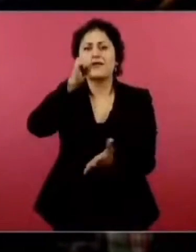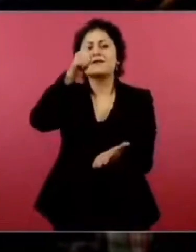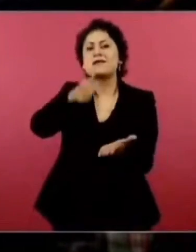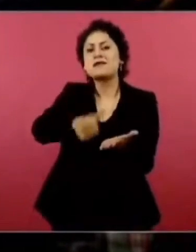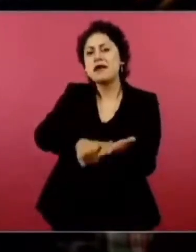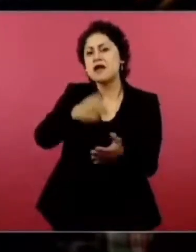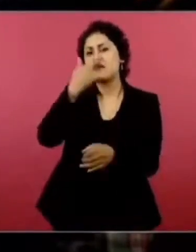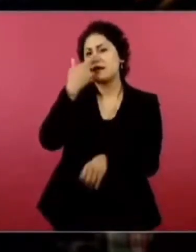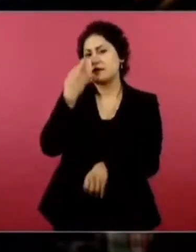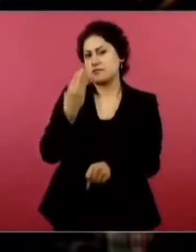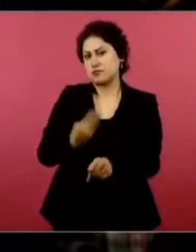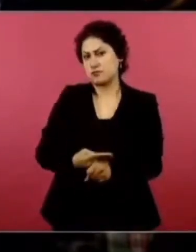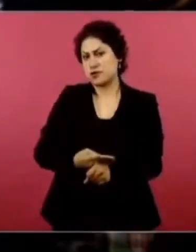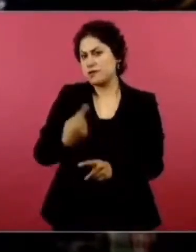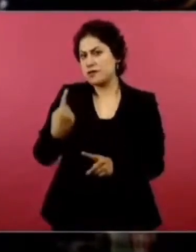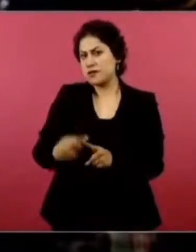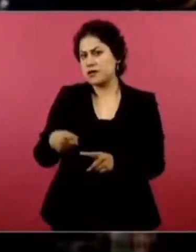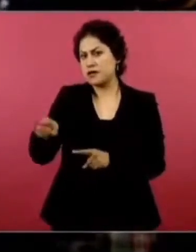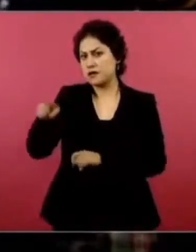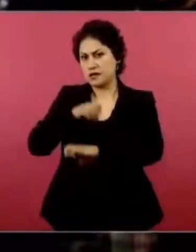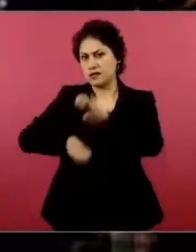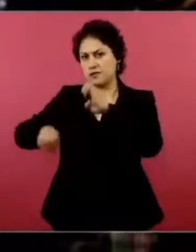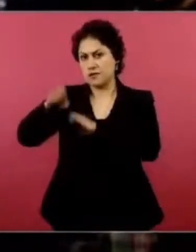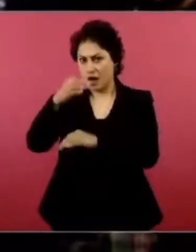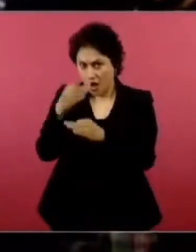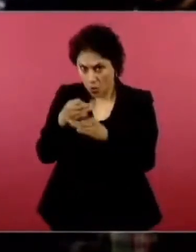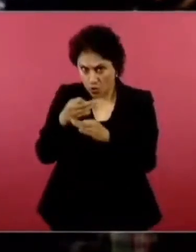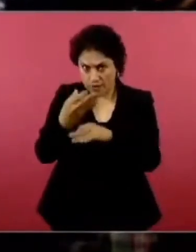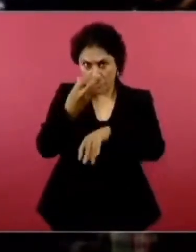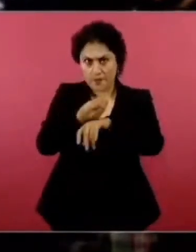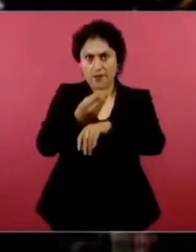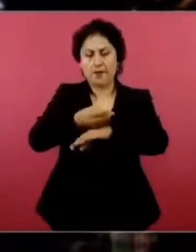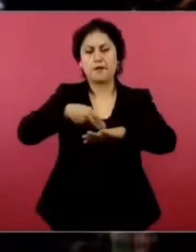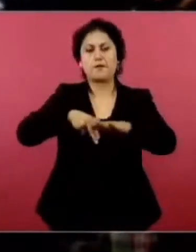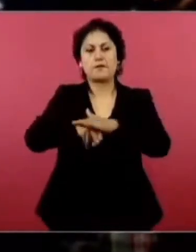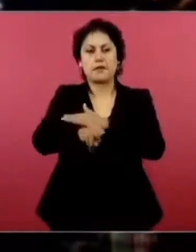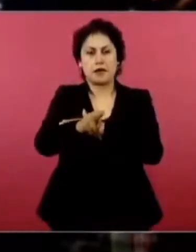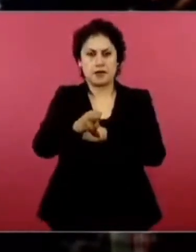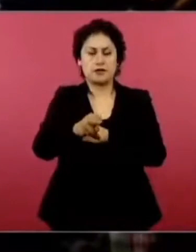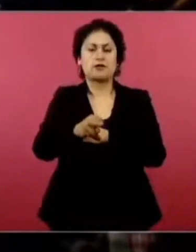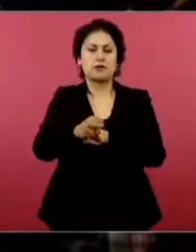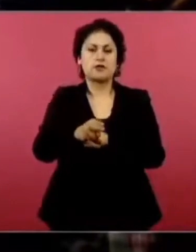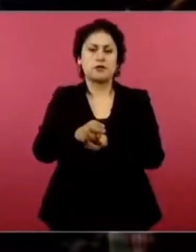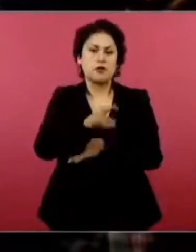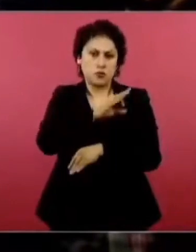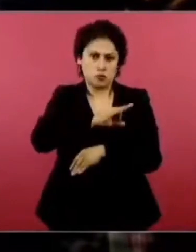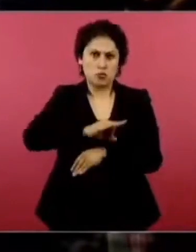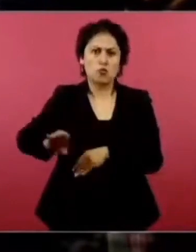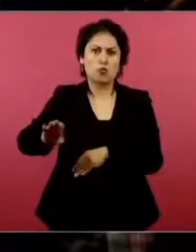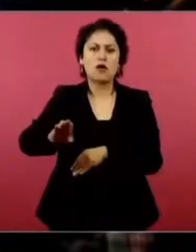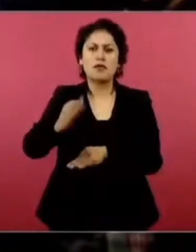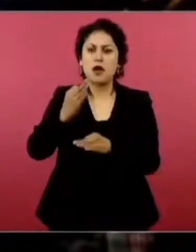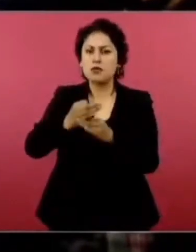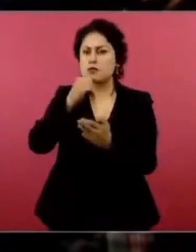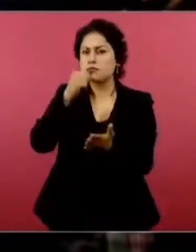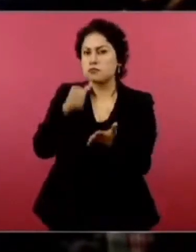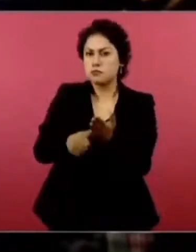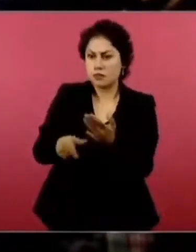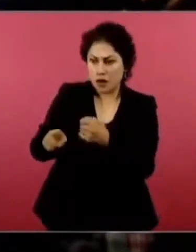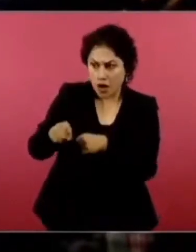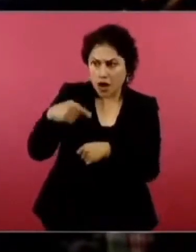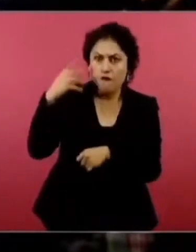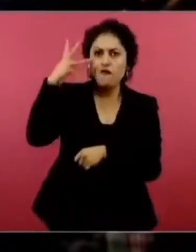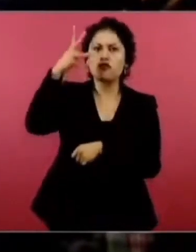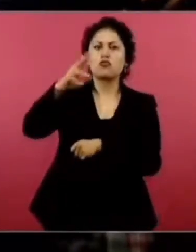concluyendo la línea 12 para evitar una falla estructural como la del 2 hace un año y medio. Y